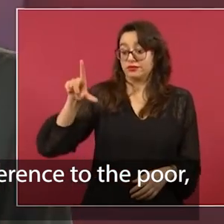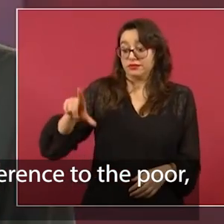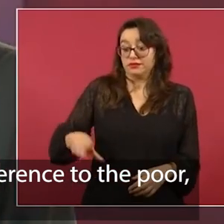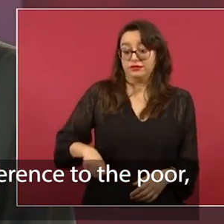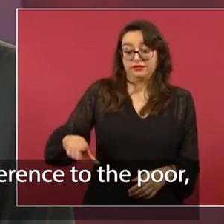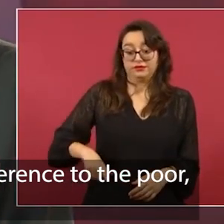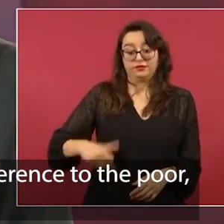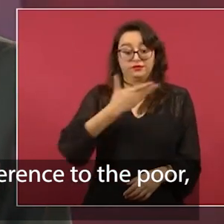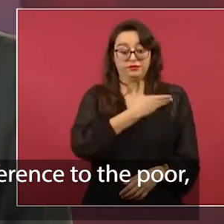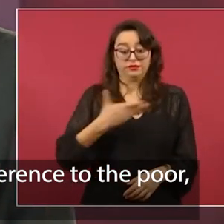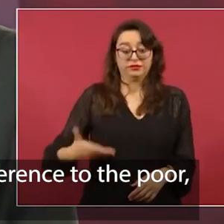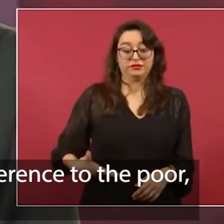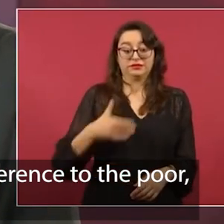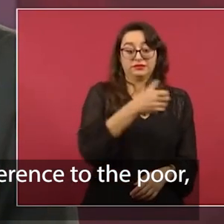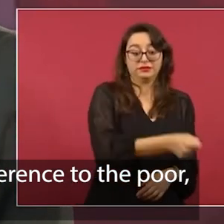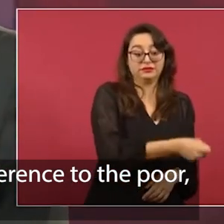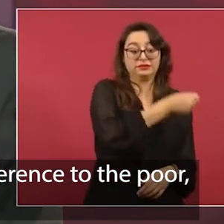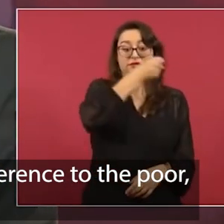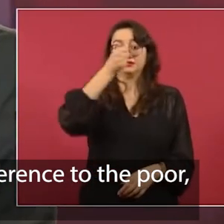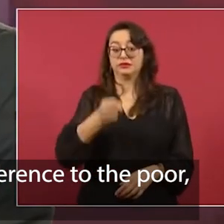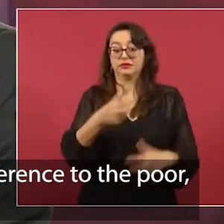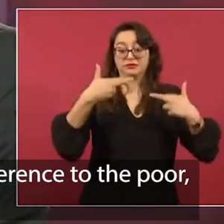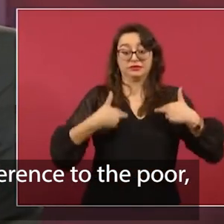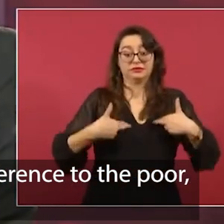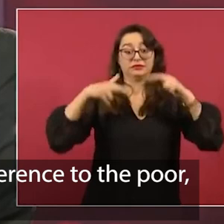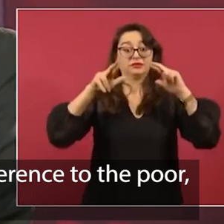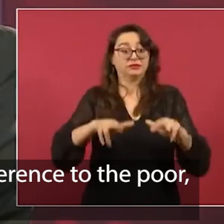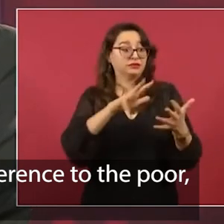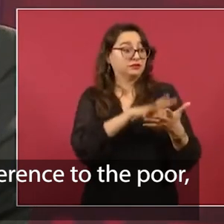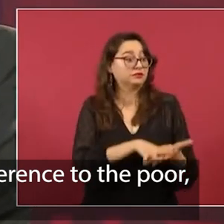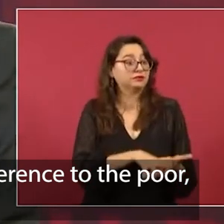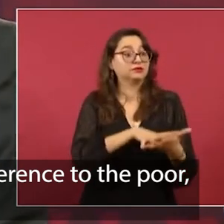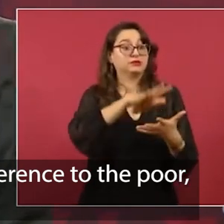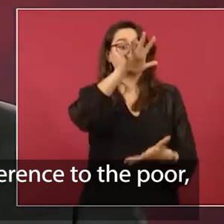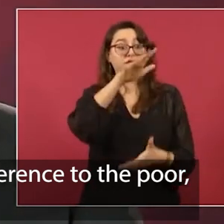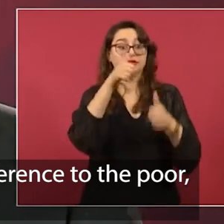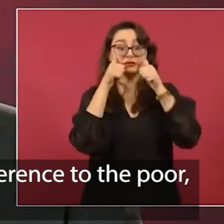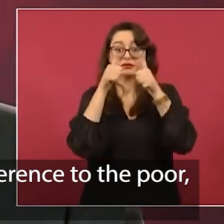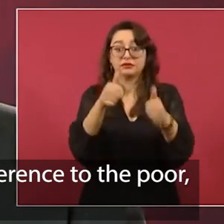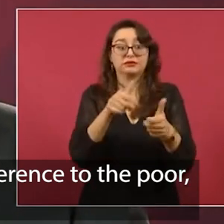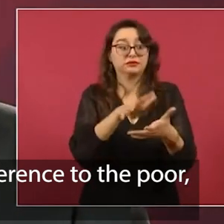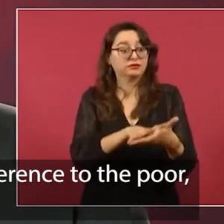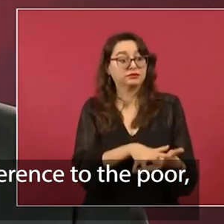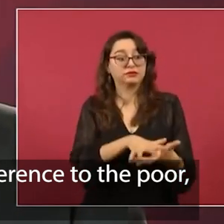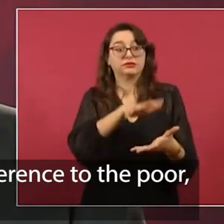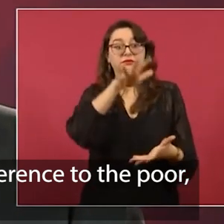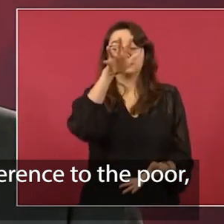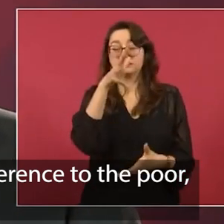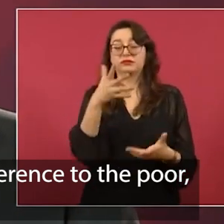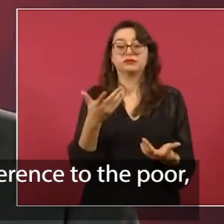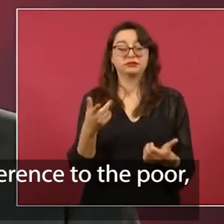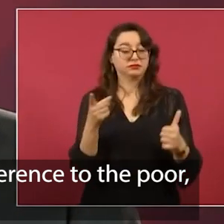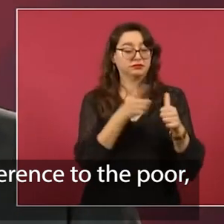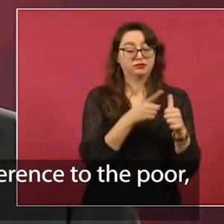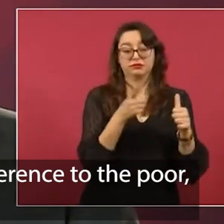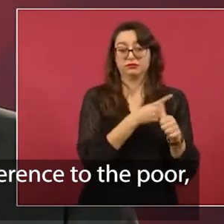Y cuando se atiende a todos, se escucha a todos, se respeta a todos, pero se le da preferencia a los pobres.